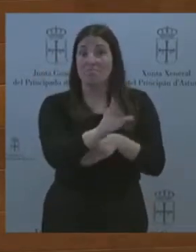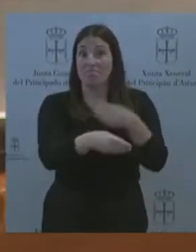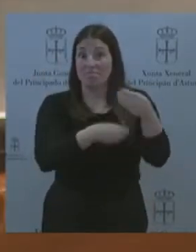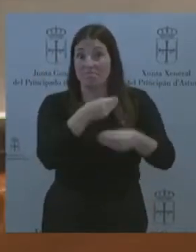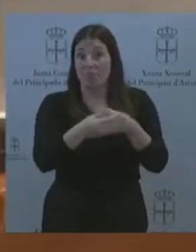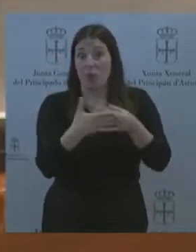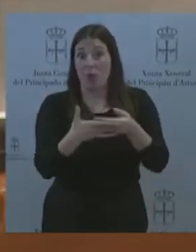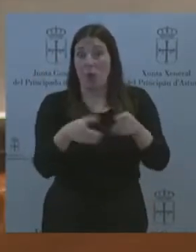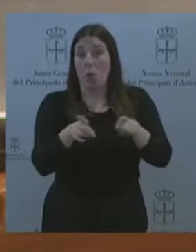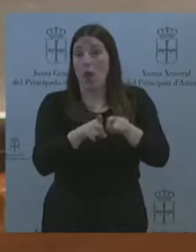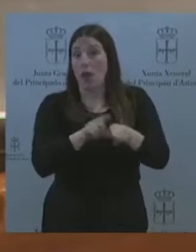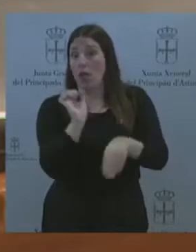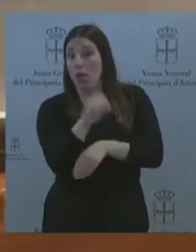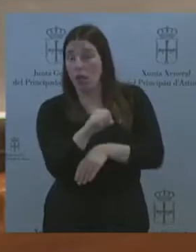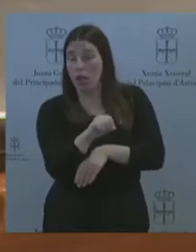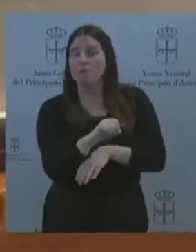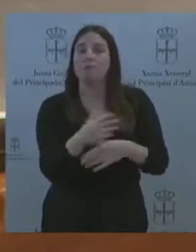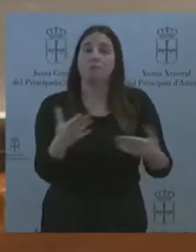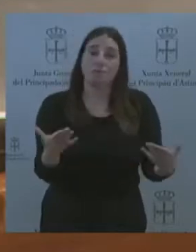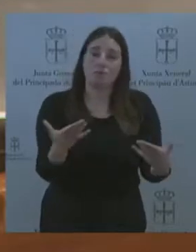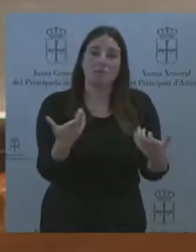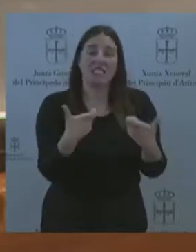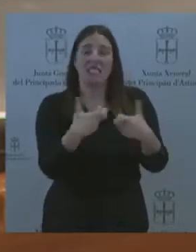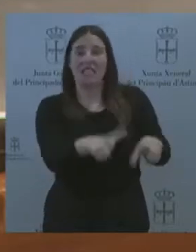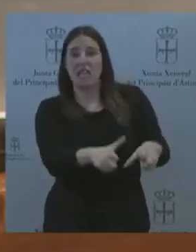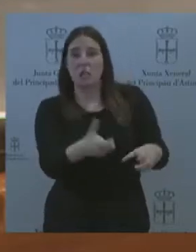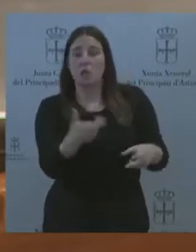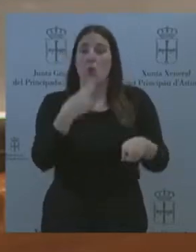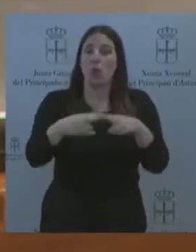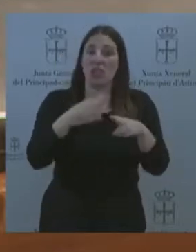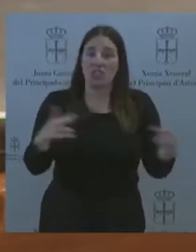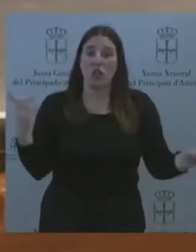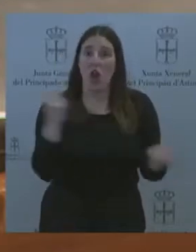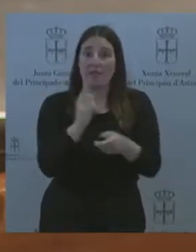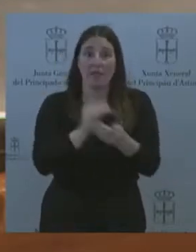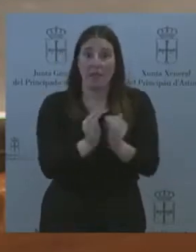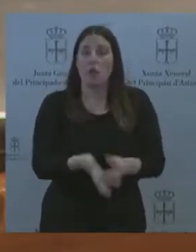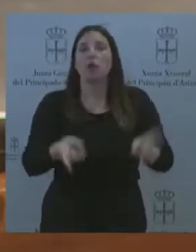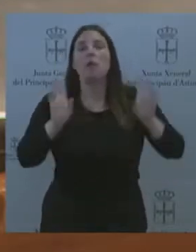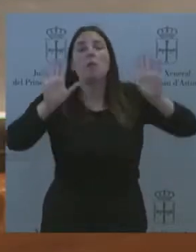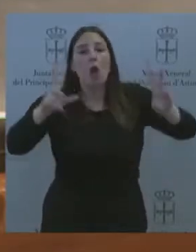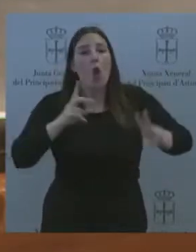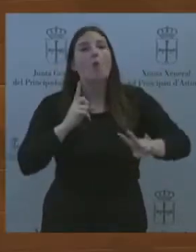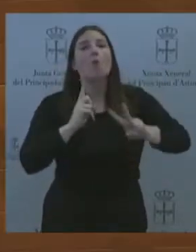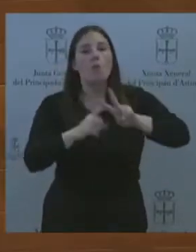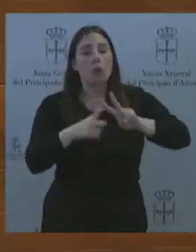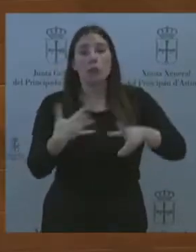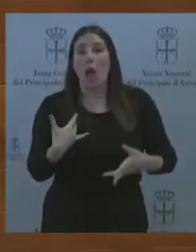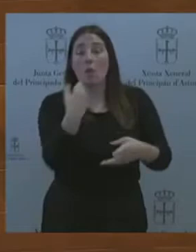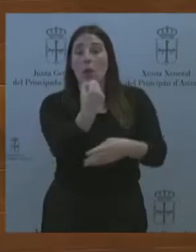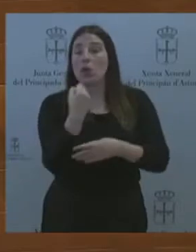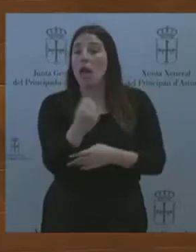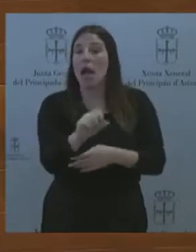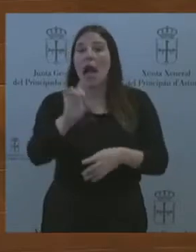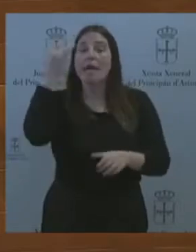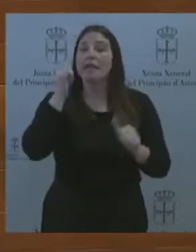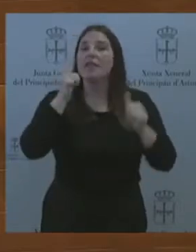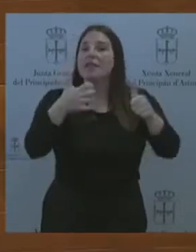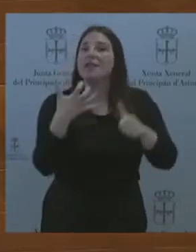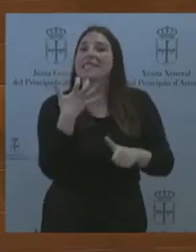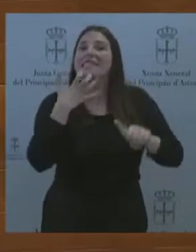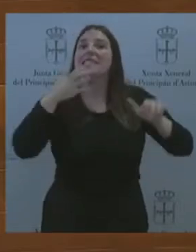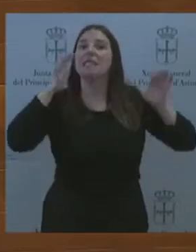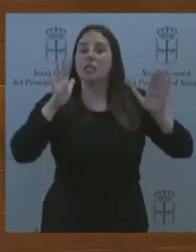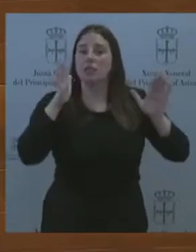antidemocrático, Vox apoyará todas las iniciativas, vengan del partido que vengan, siempre y cuando vayan orientadas a la mejora de la vida